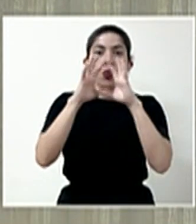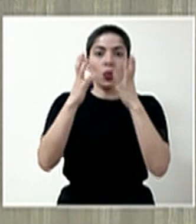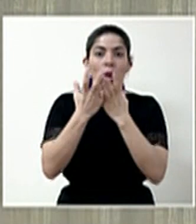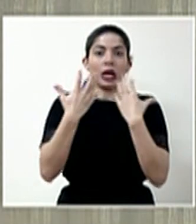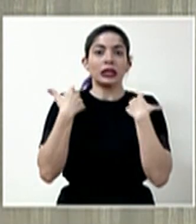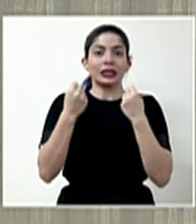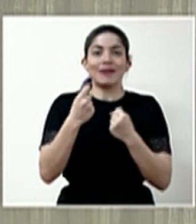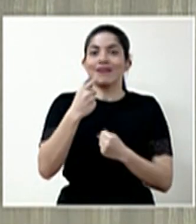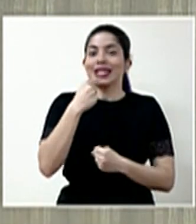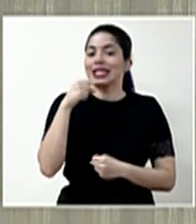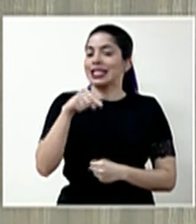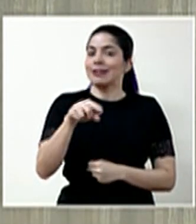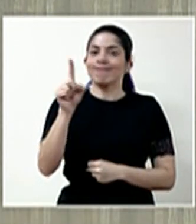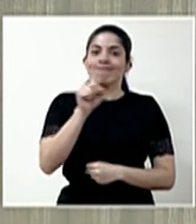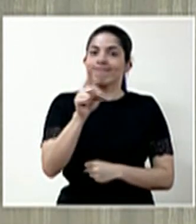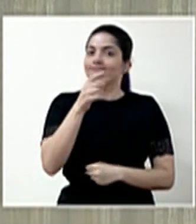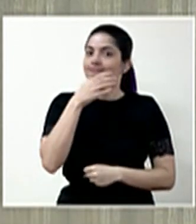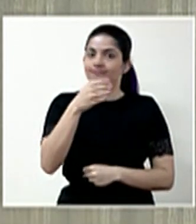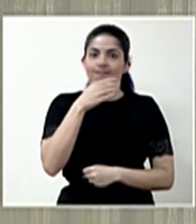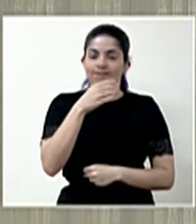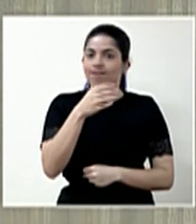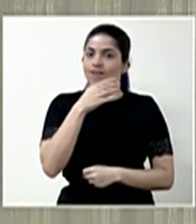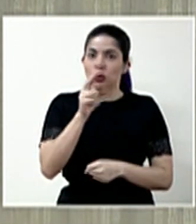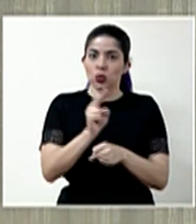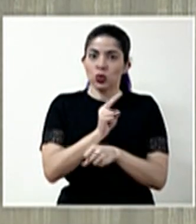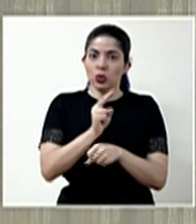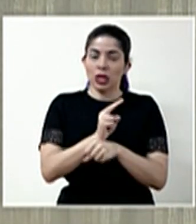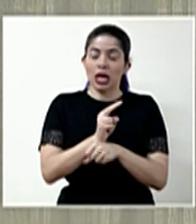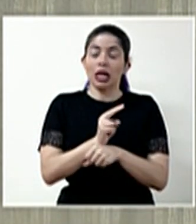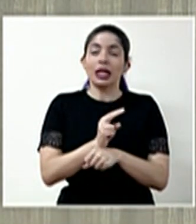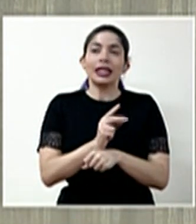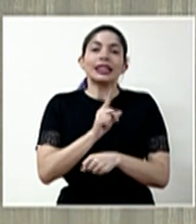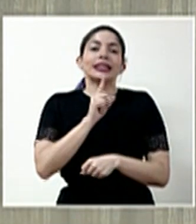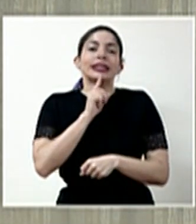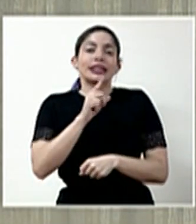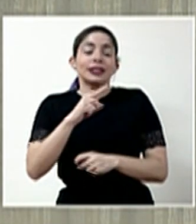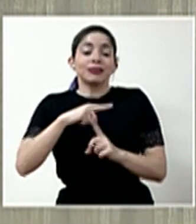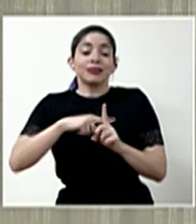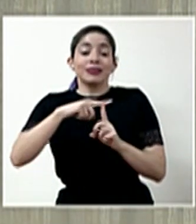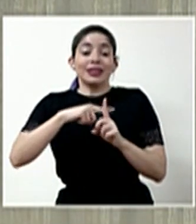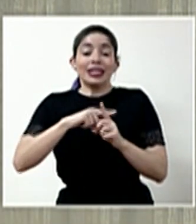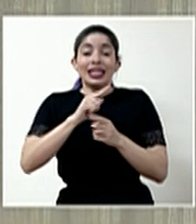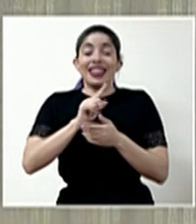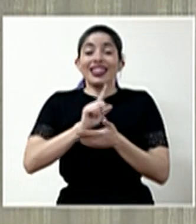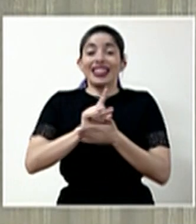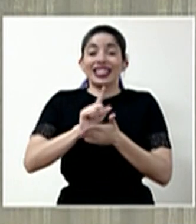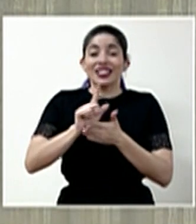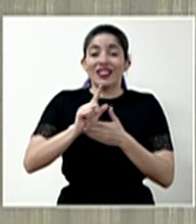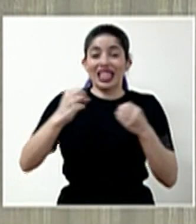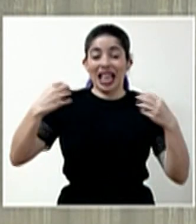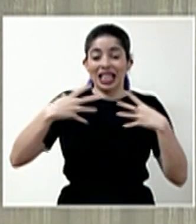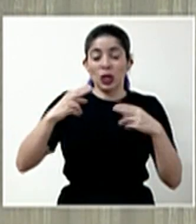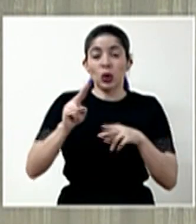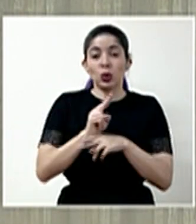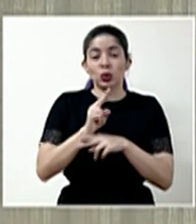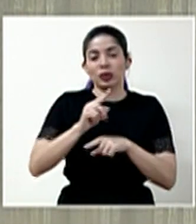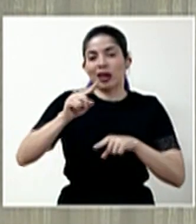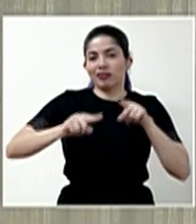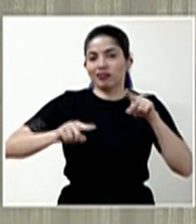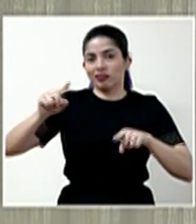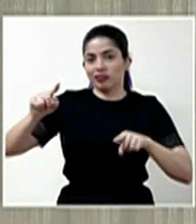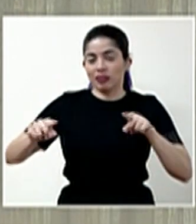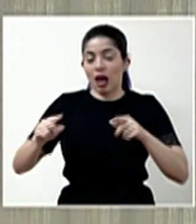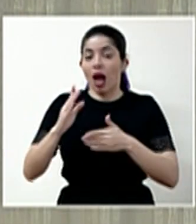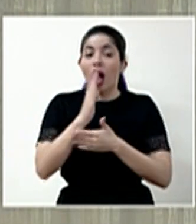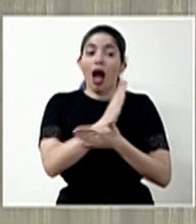Salud ha dicho que no se recomienda. Si ven, cierto, el grado de desinfectantes que pueden ser usados varía. Hay algunos